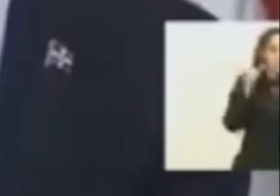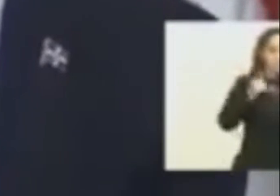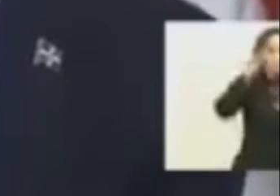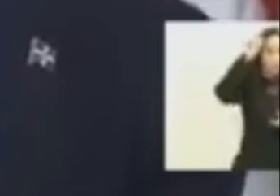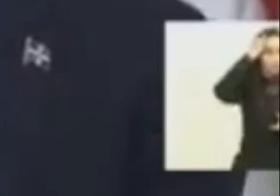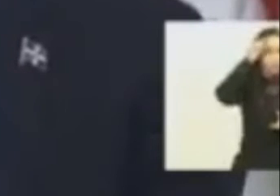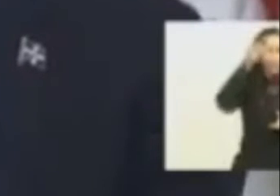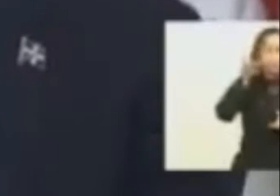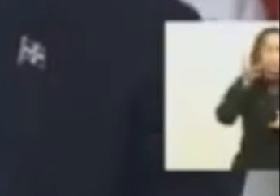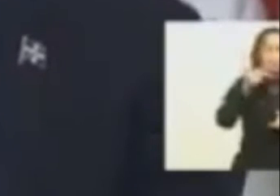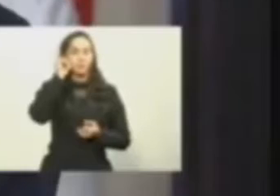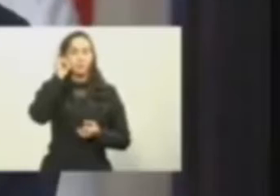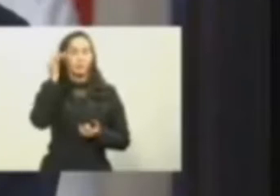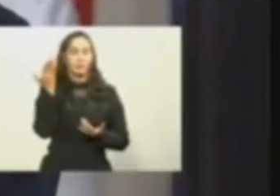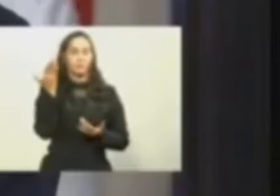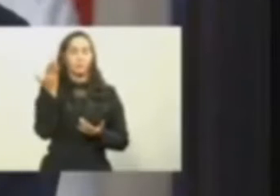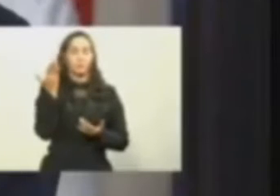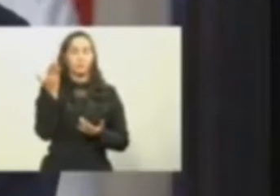este gobierno.